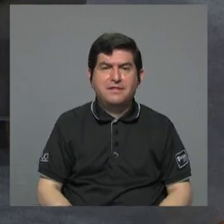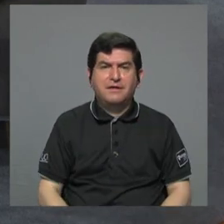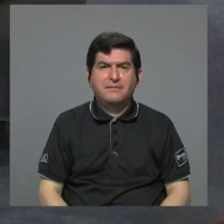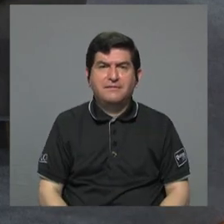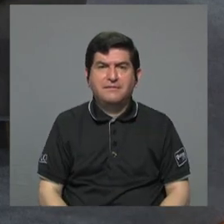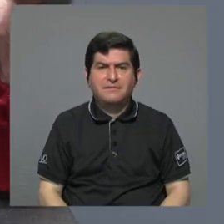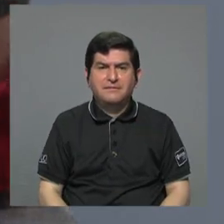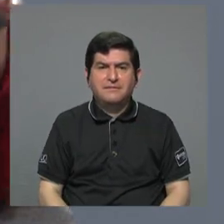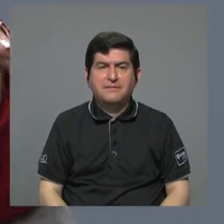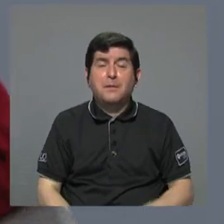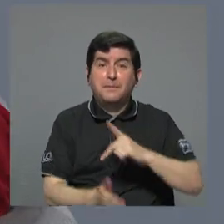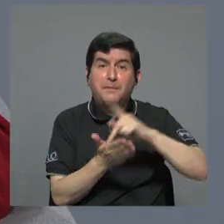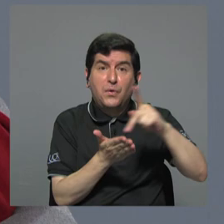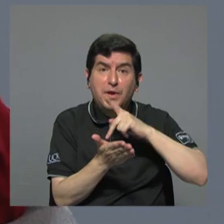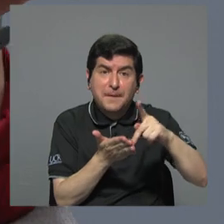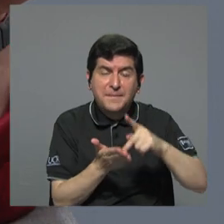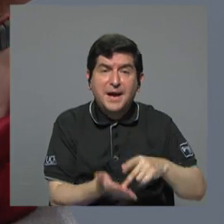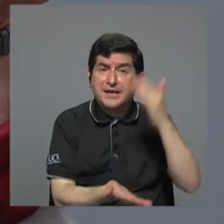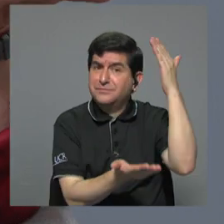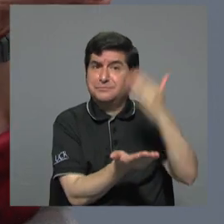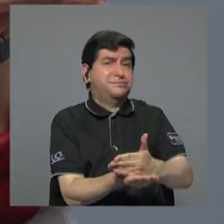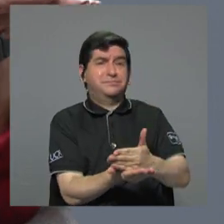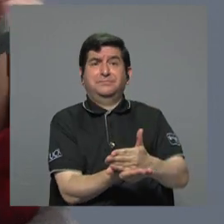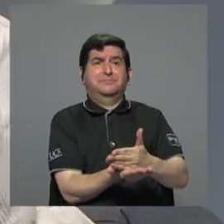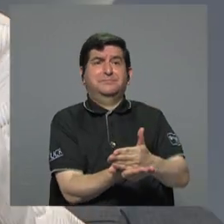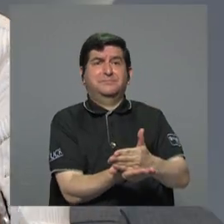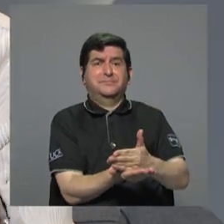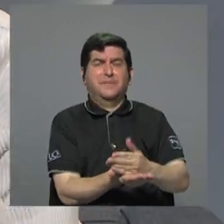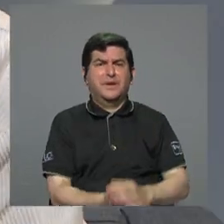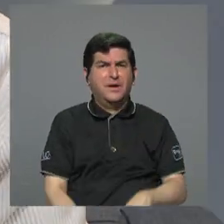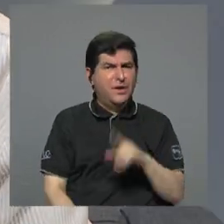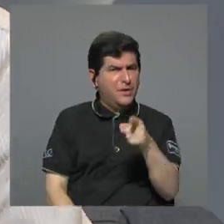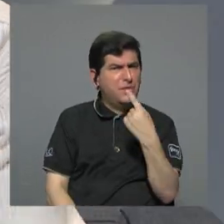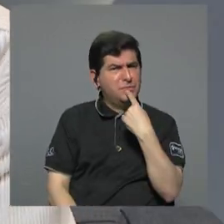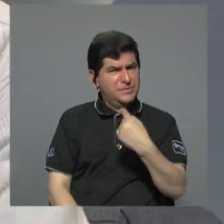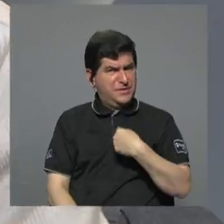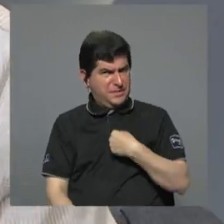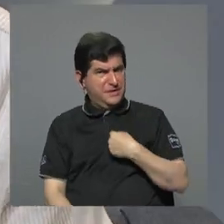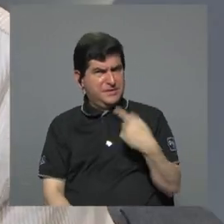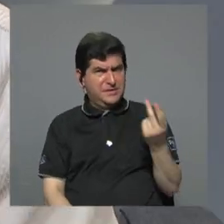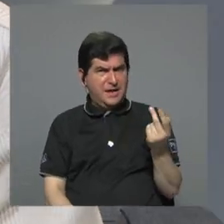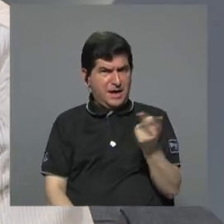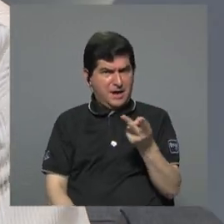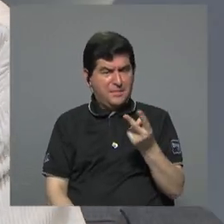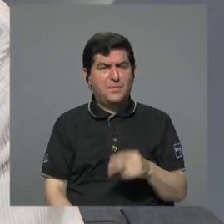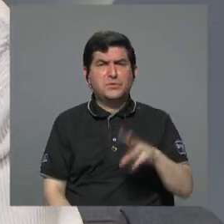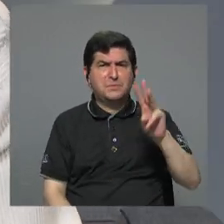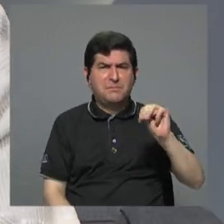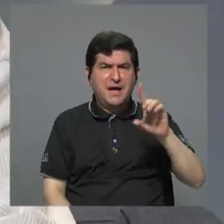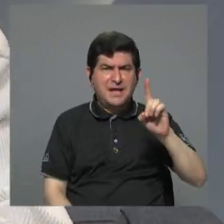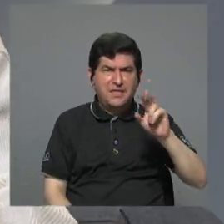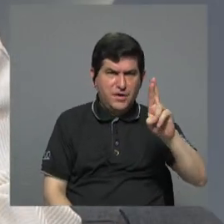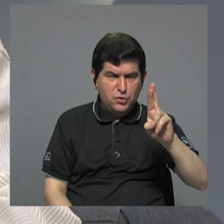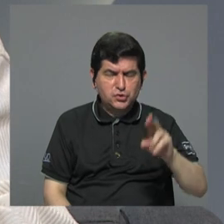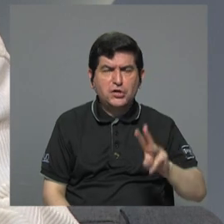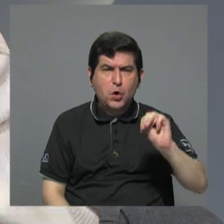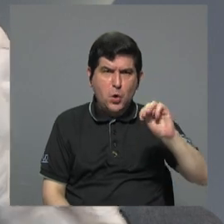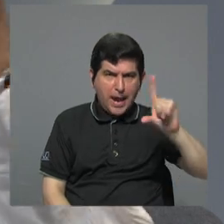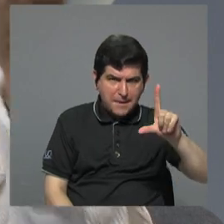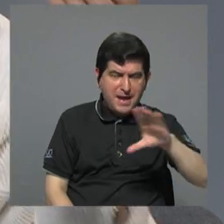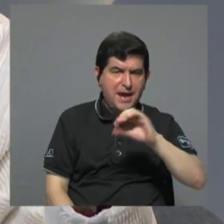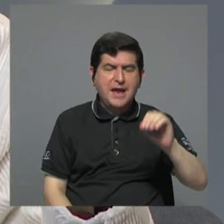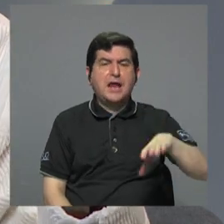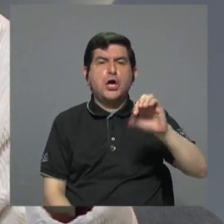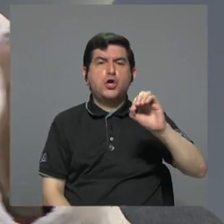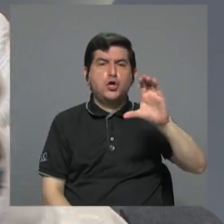salarios se quedaron estancados. Entonces, lo que ustedes me están diciendo, escuchando a usted, doña María del Rocío, del Movimiento Libertario